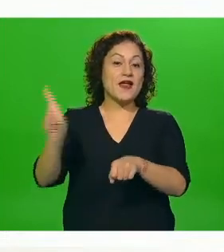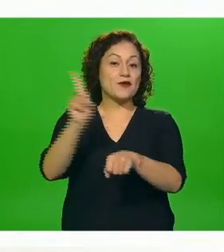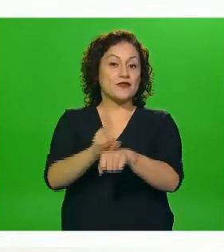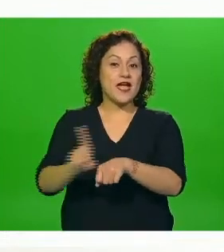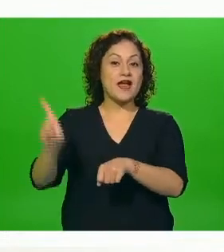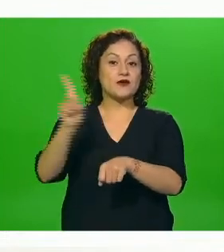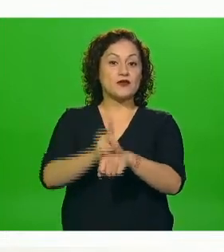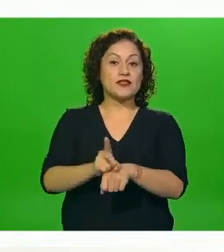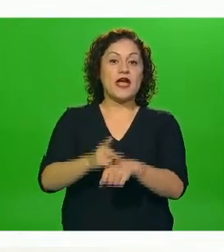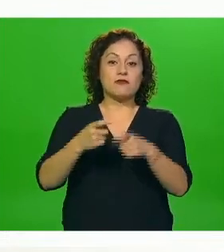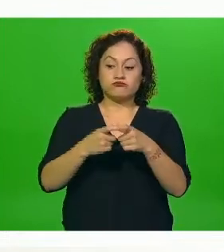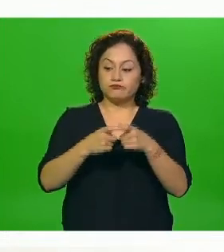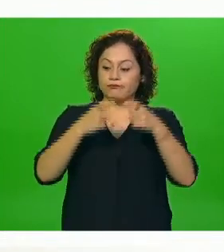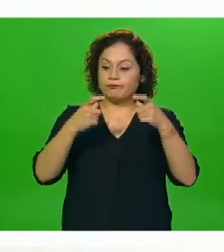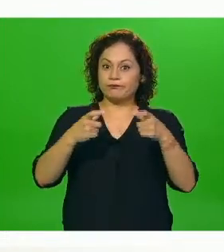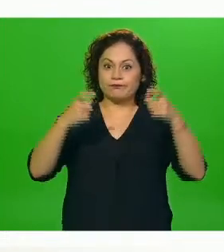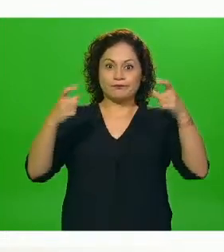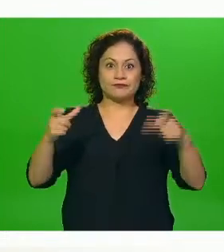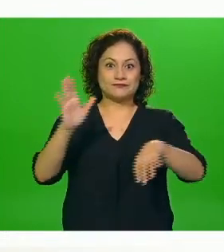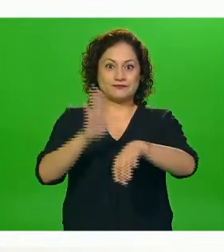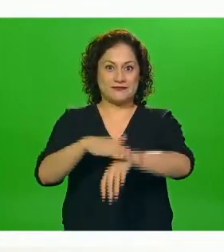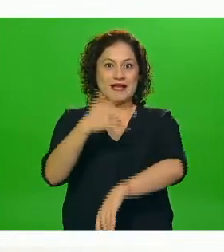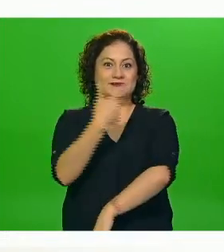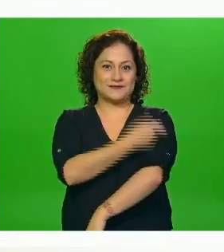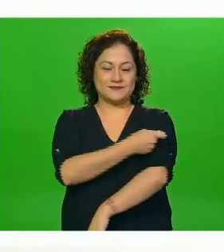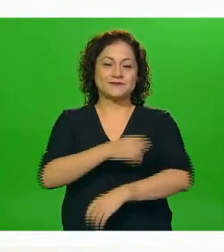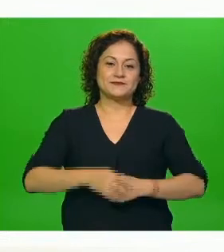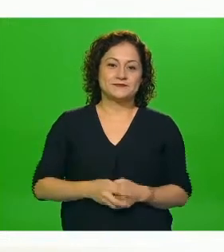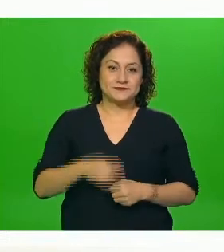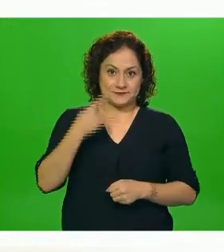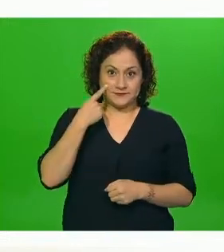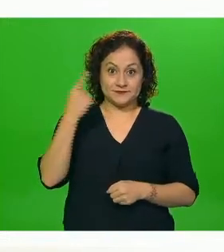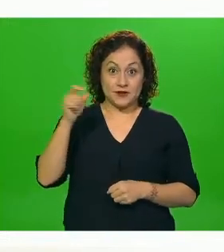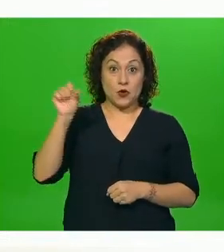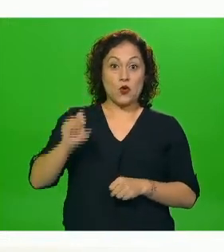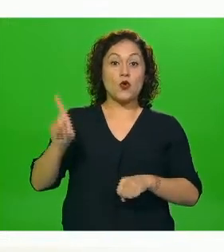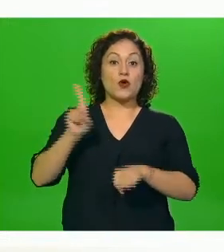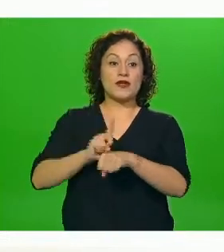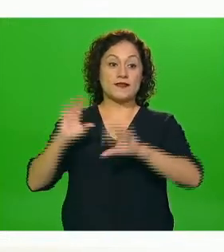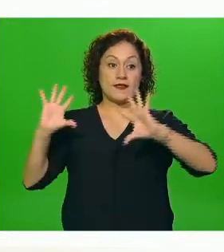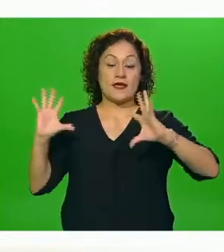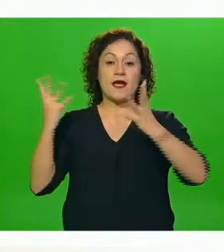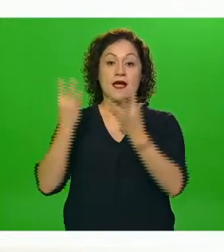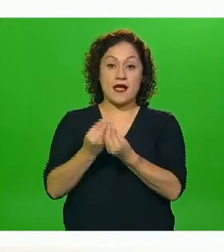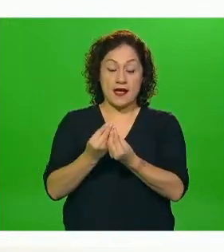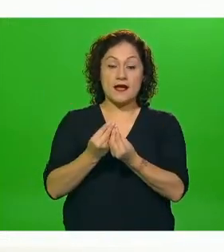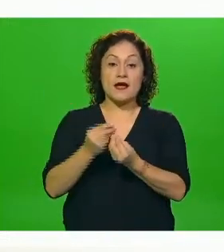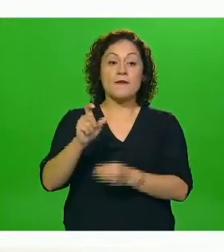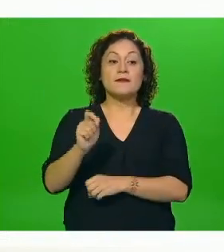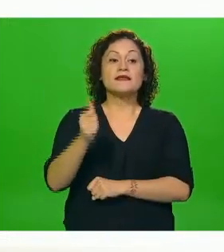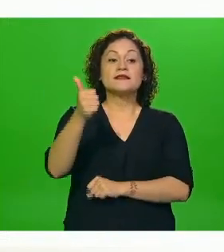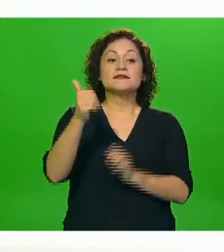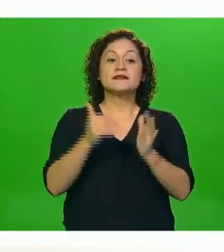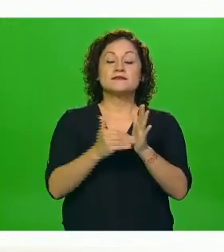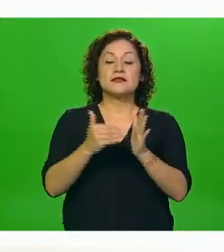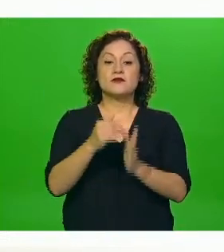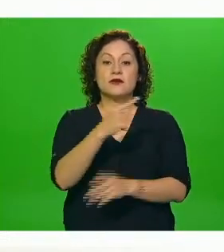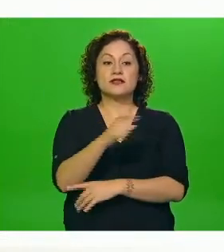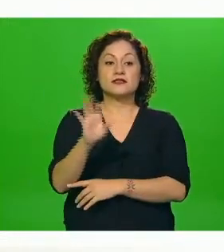continúa en aumento vean ustedes para el día de hoy cuando hablamos de total de dosis aplicadas son 26 millones